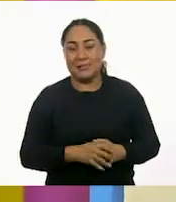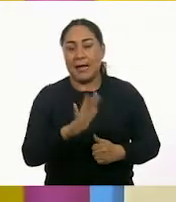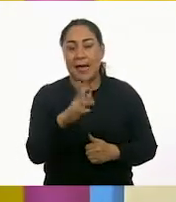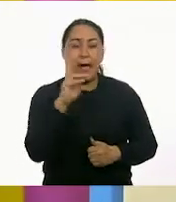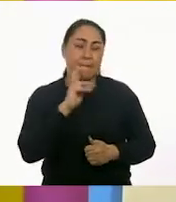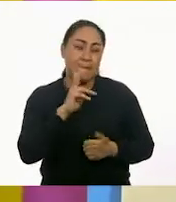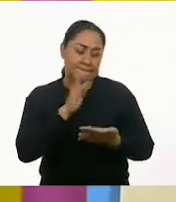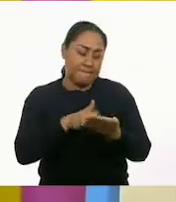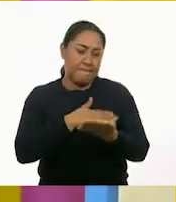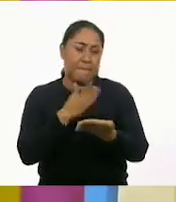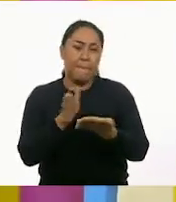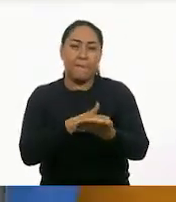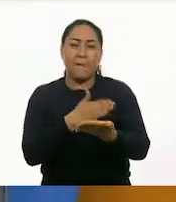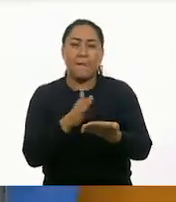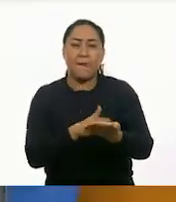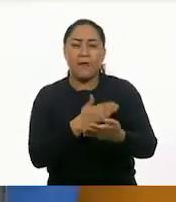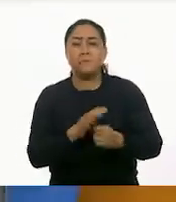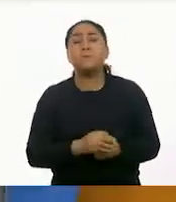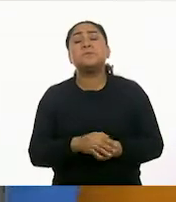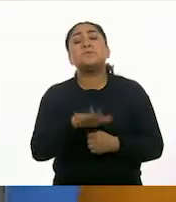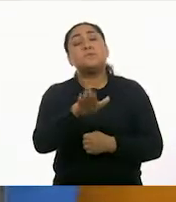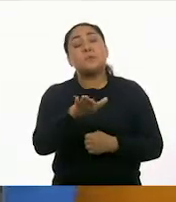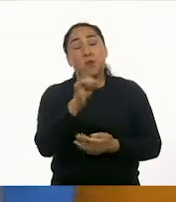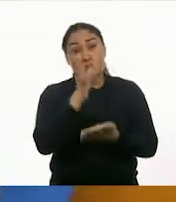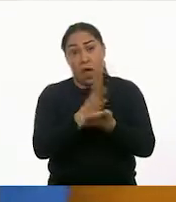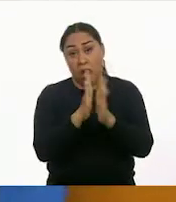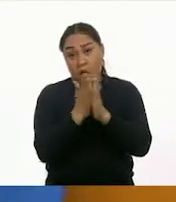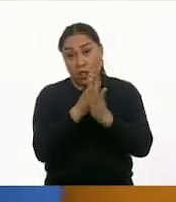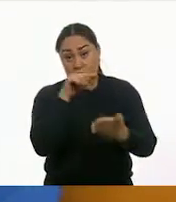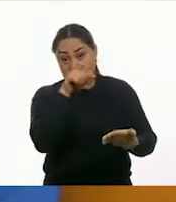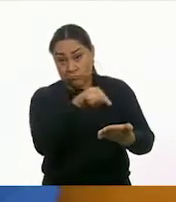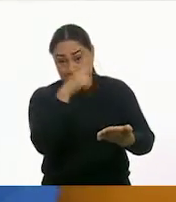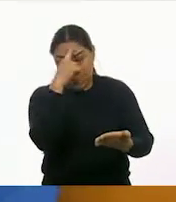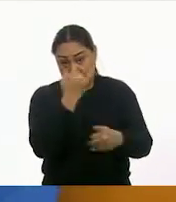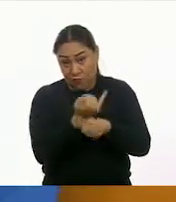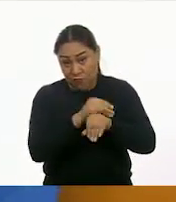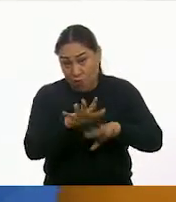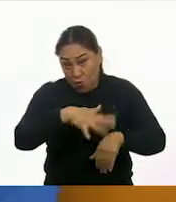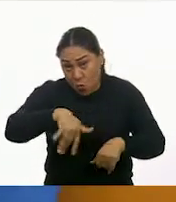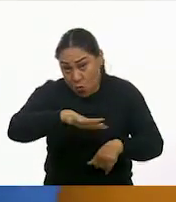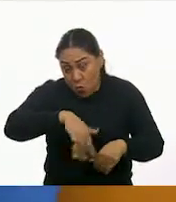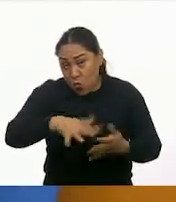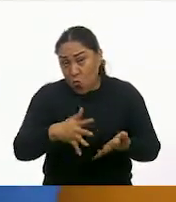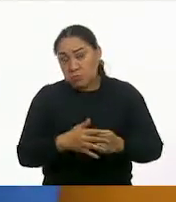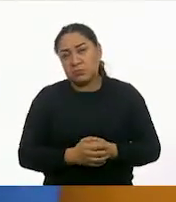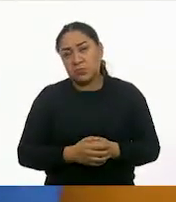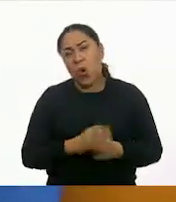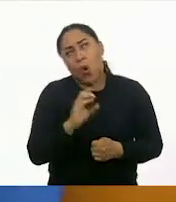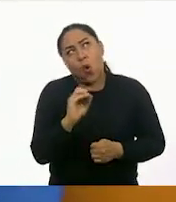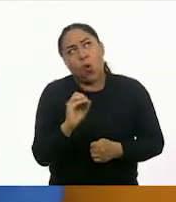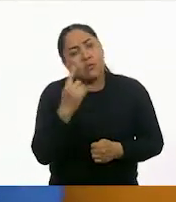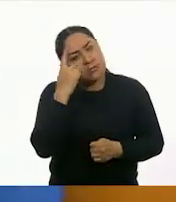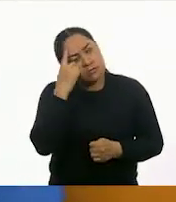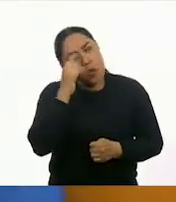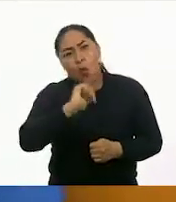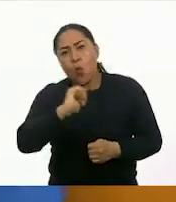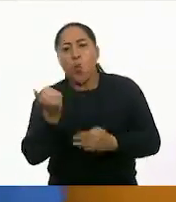Veamos dónde está. Pero solamente en libros encontraremos información. Por ejemplo, puedo buscar en otro libro que sea